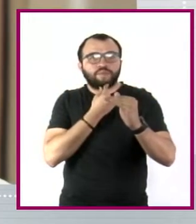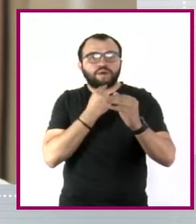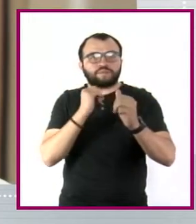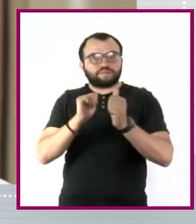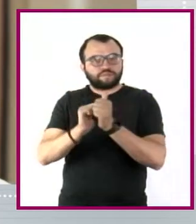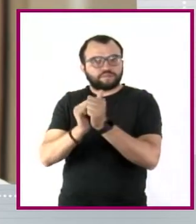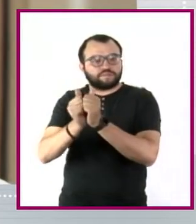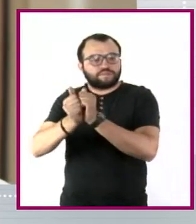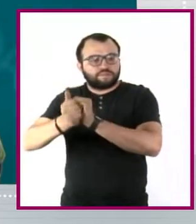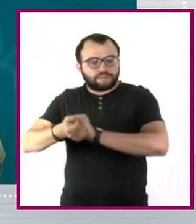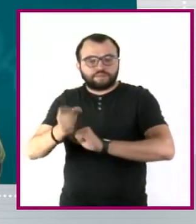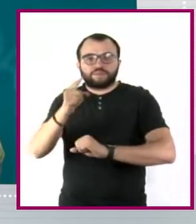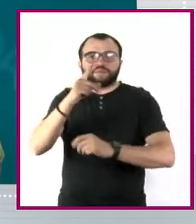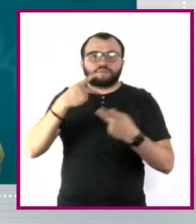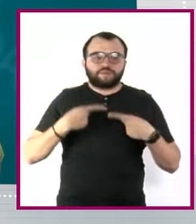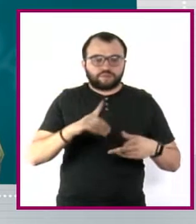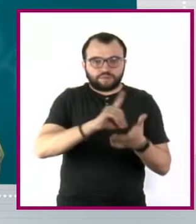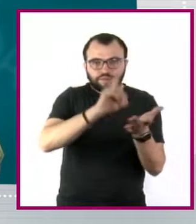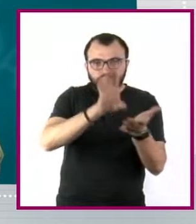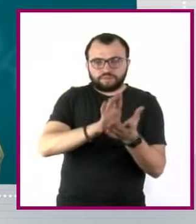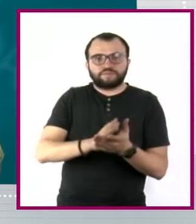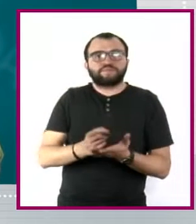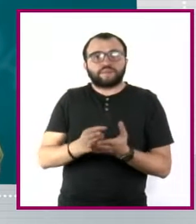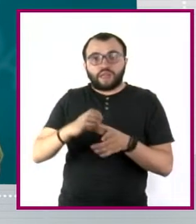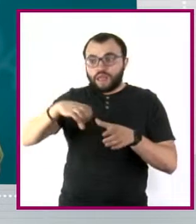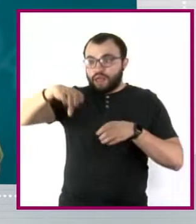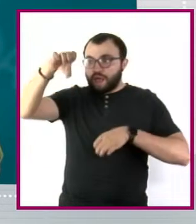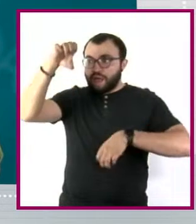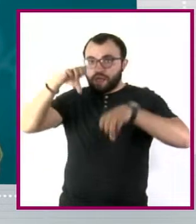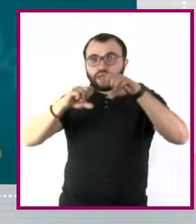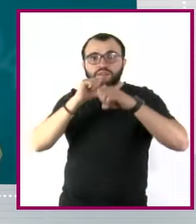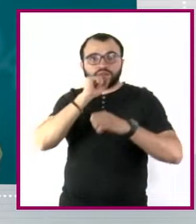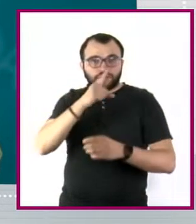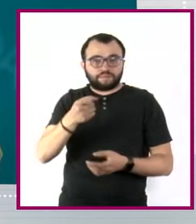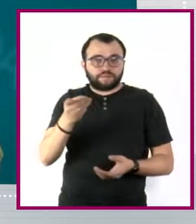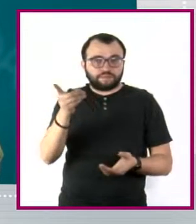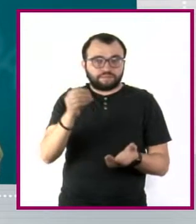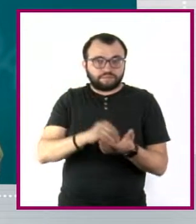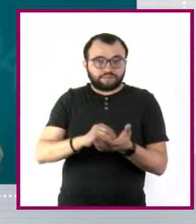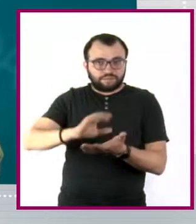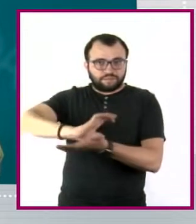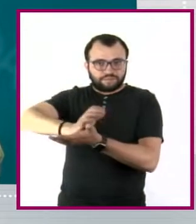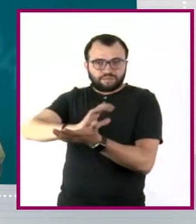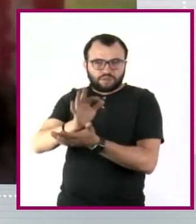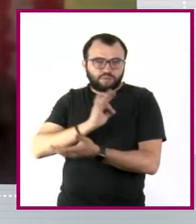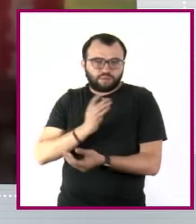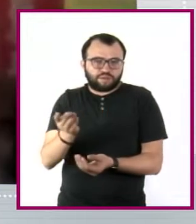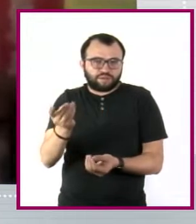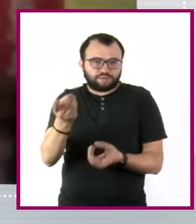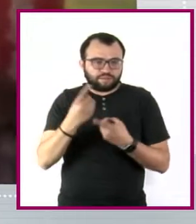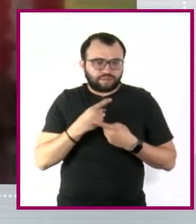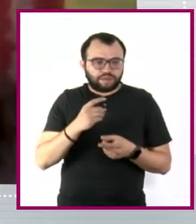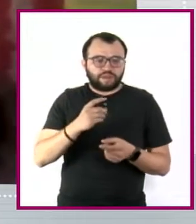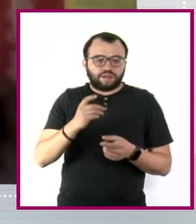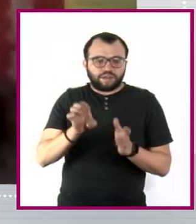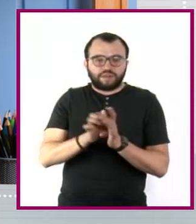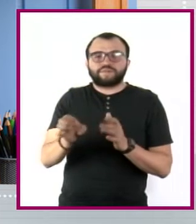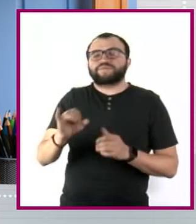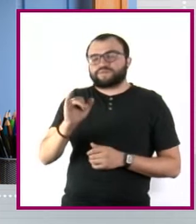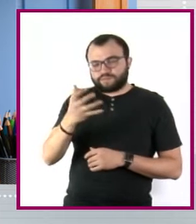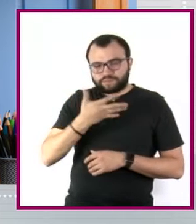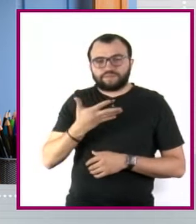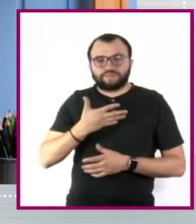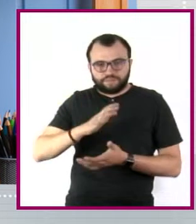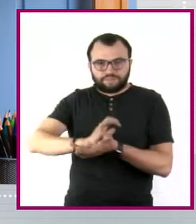las personas que están discapacitadas. ¿La edad también es motivo de discriminación? ¿Podría poner algunos ejemplos? Si hay discriminación por edad,